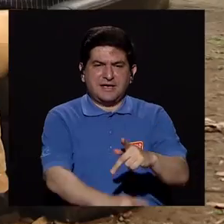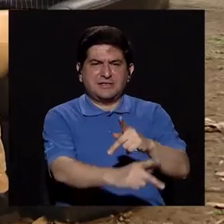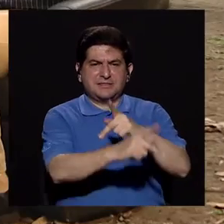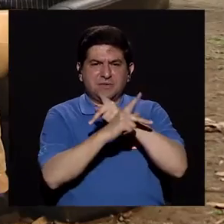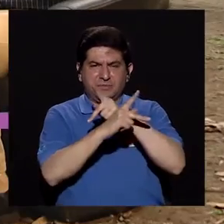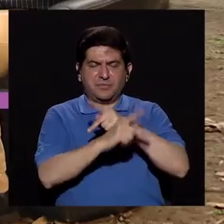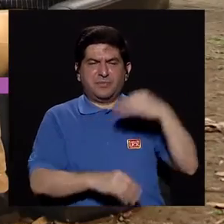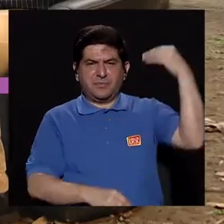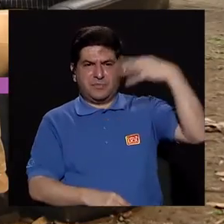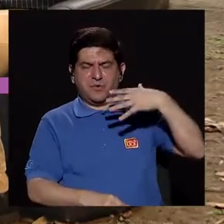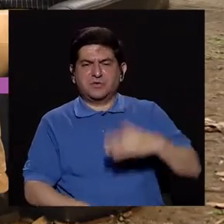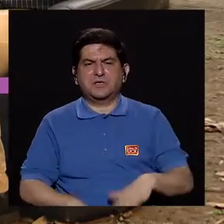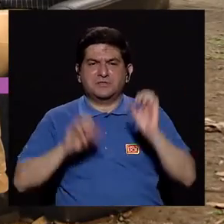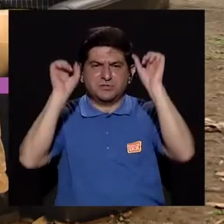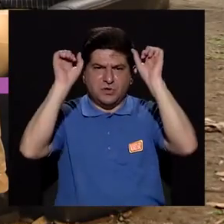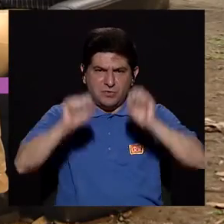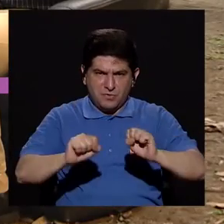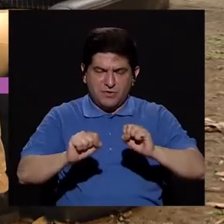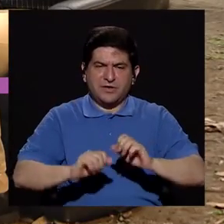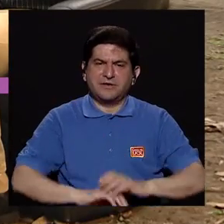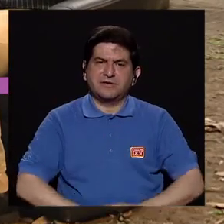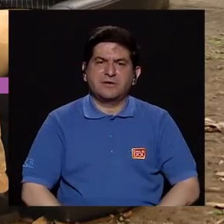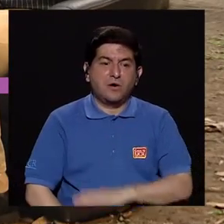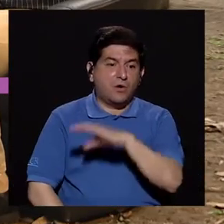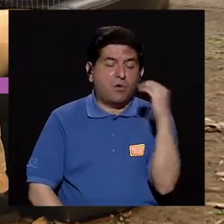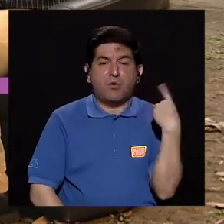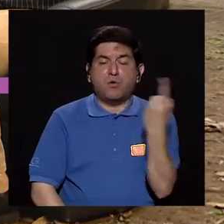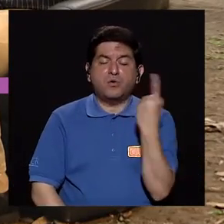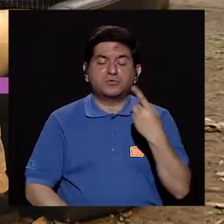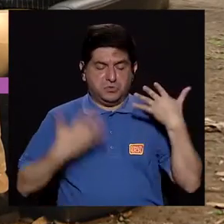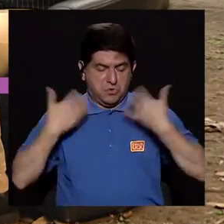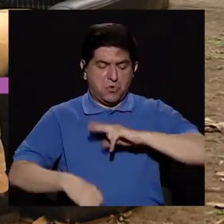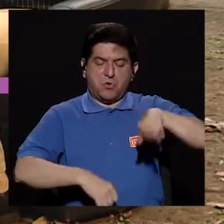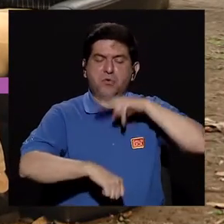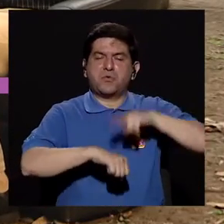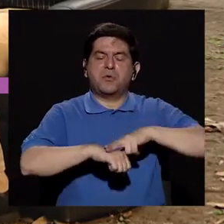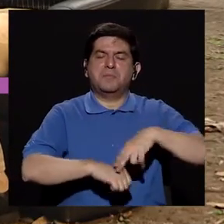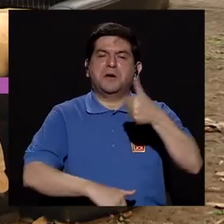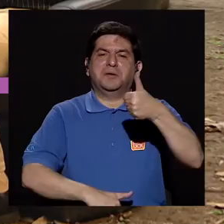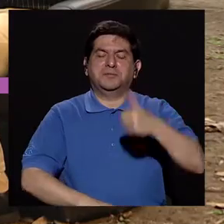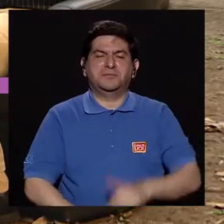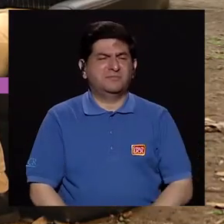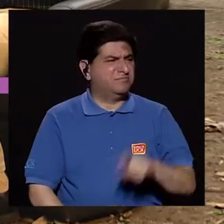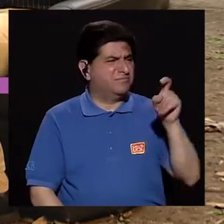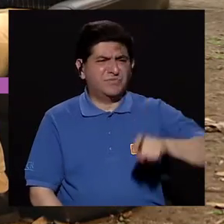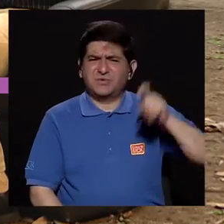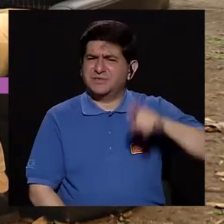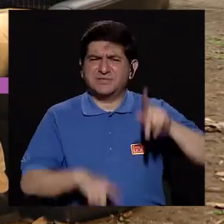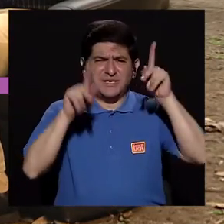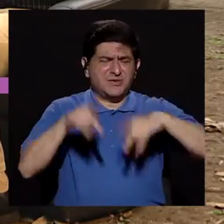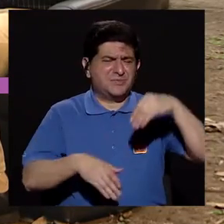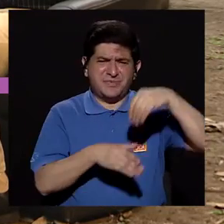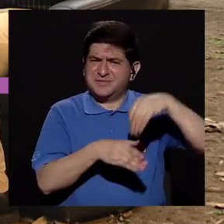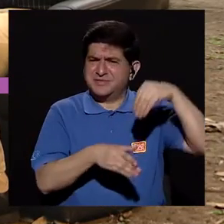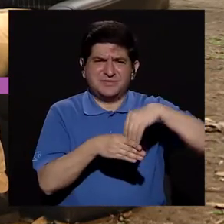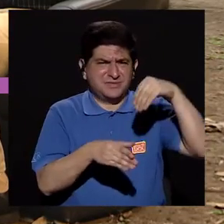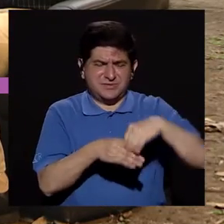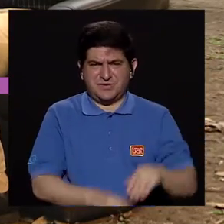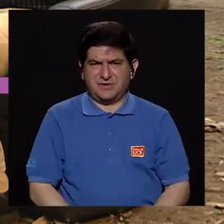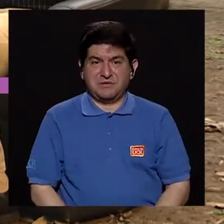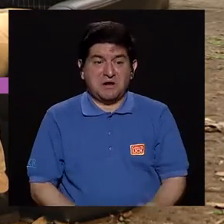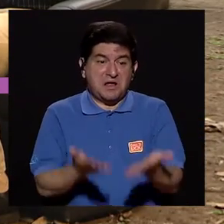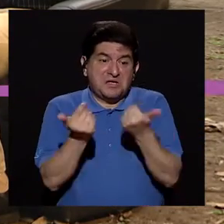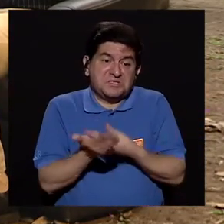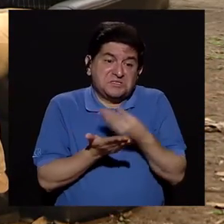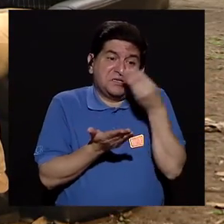para una mejor protección o con la ropa convencional basta? No es necesario que la gente invierta en eso.